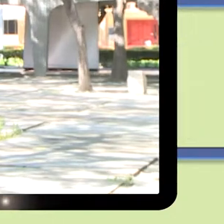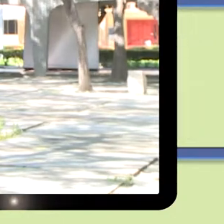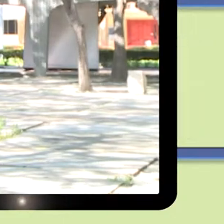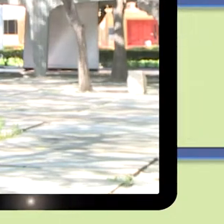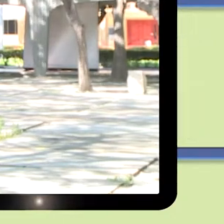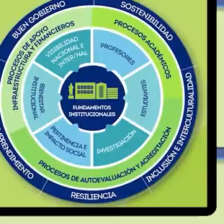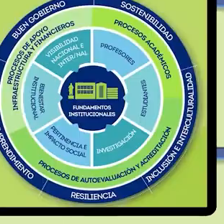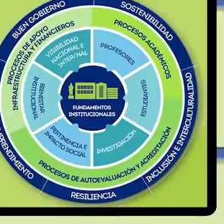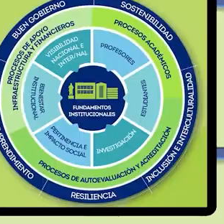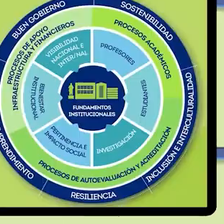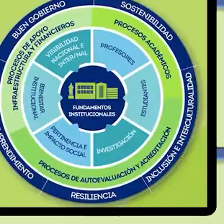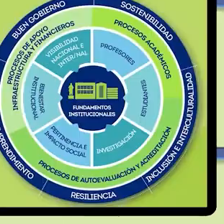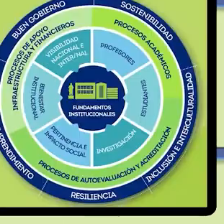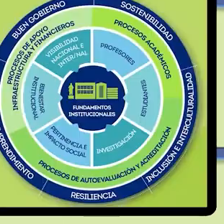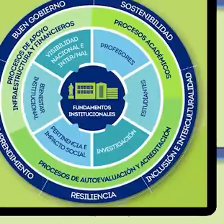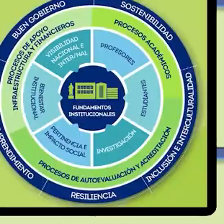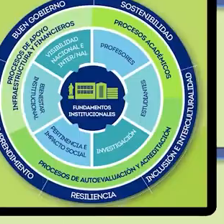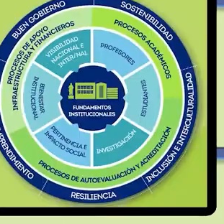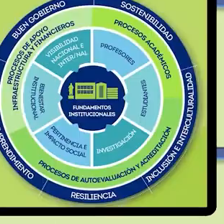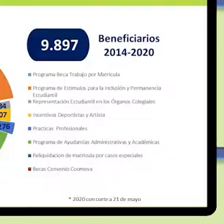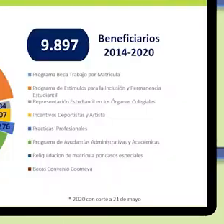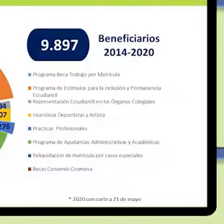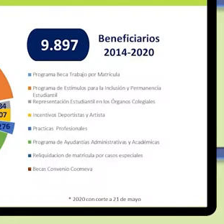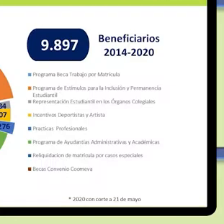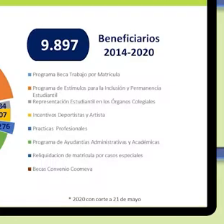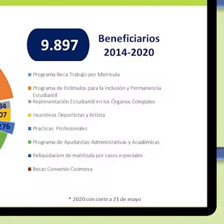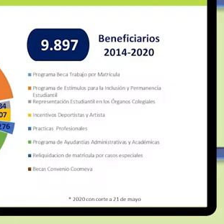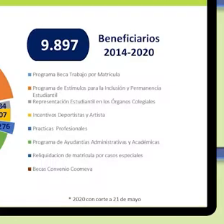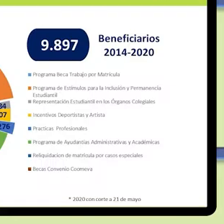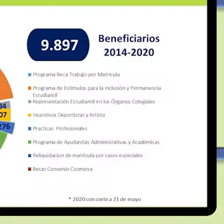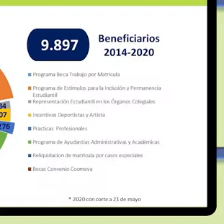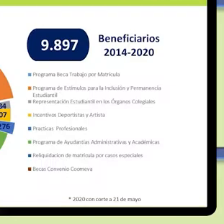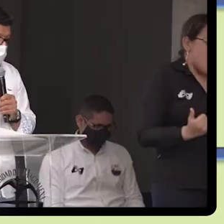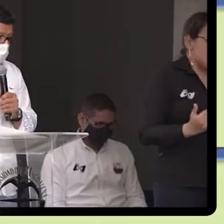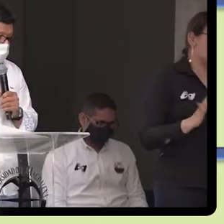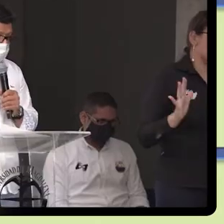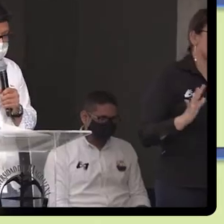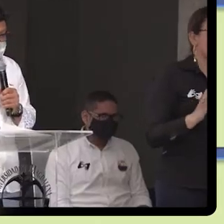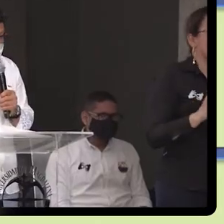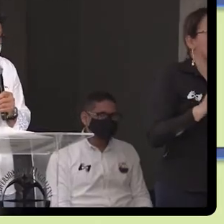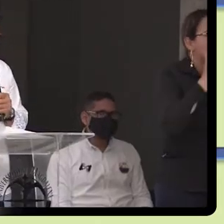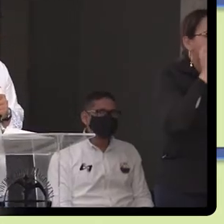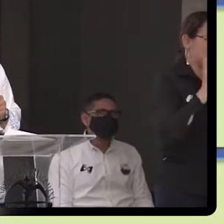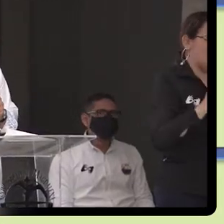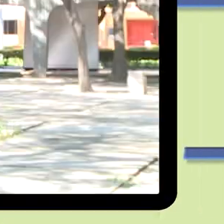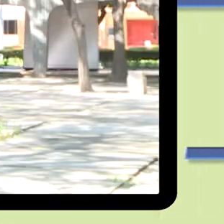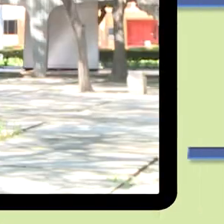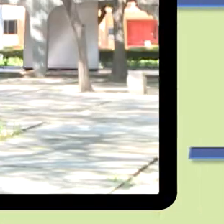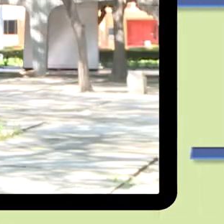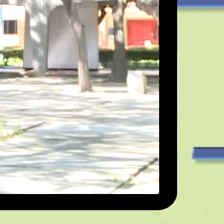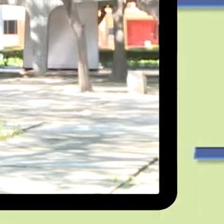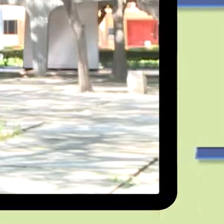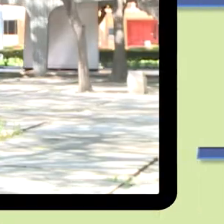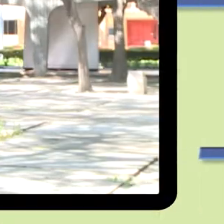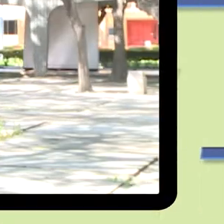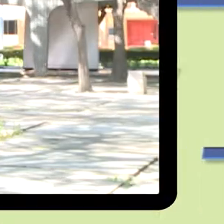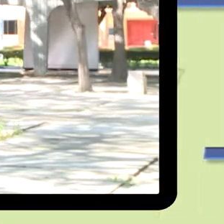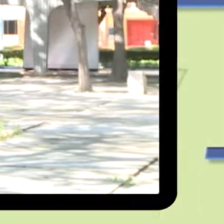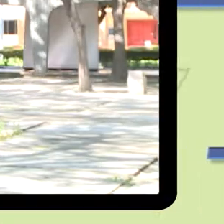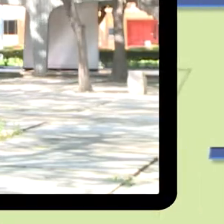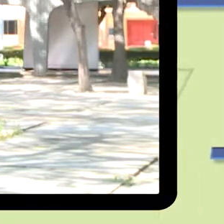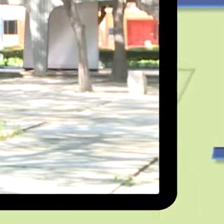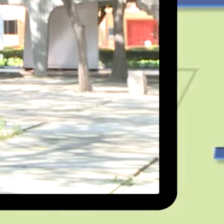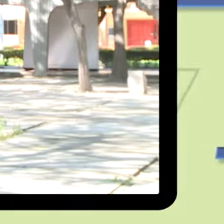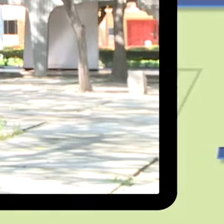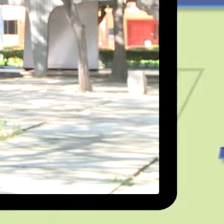e internacionalización fueron algunos de los conceptos expuestos por el doctor pablo vera salazar a través del informe del